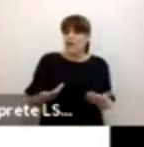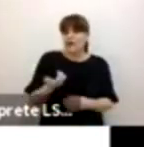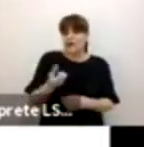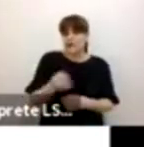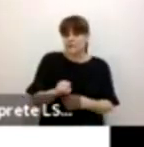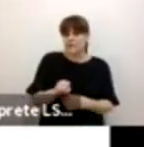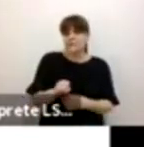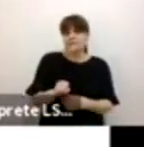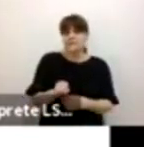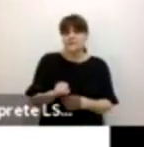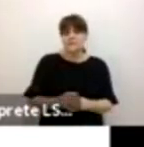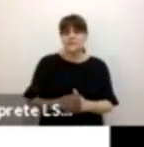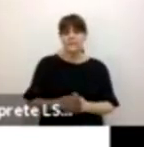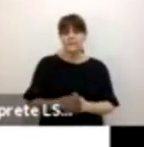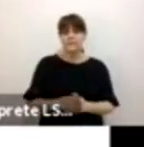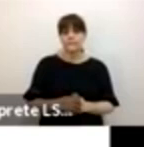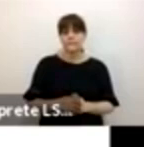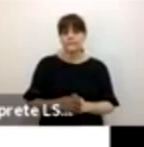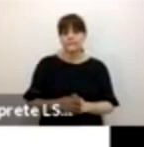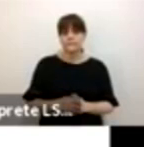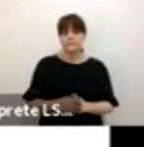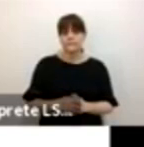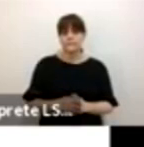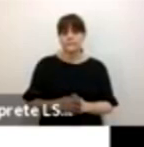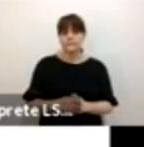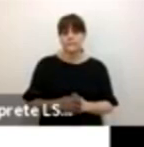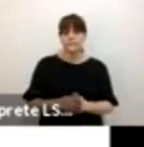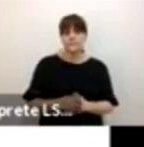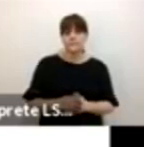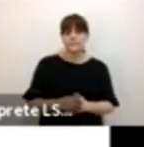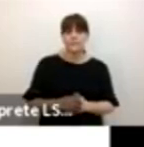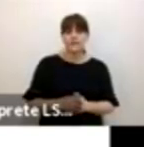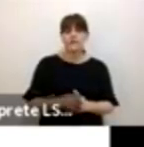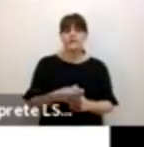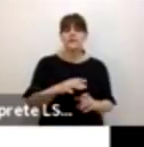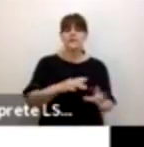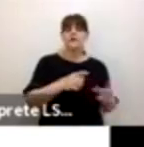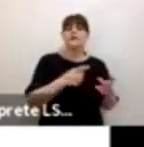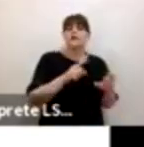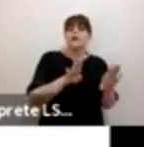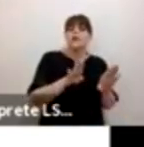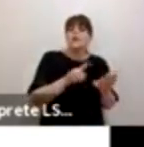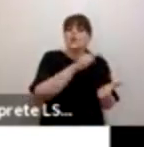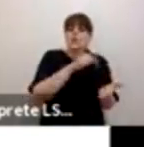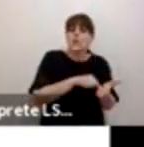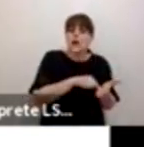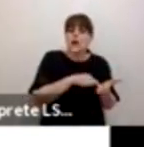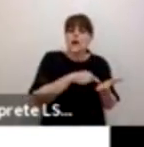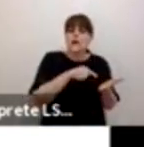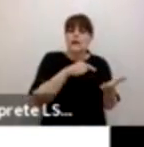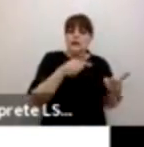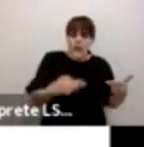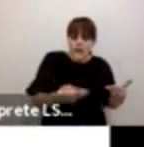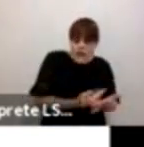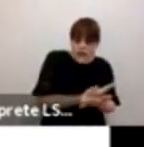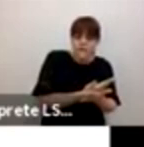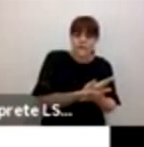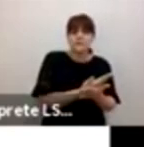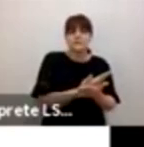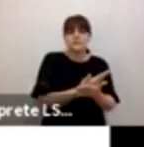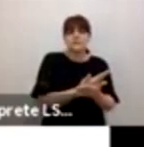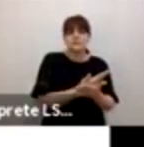se interrelaciona lo que es la condición de origen de los niños en su etapa